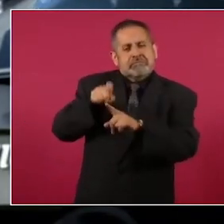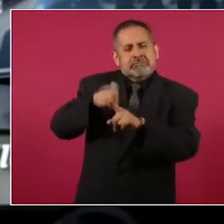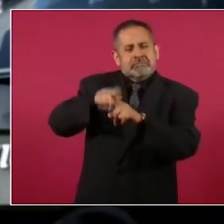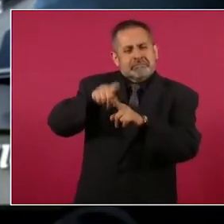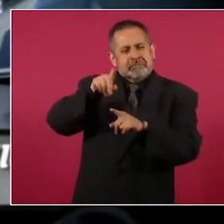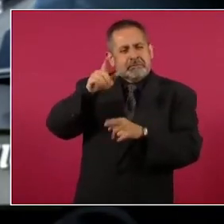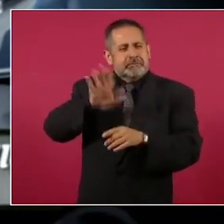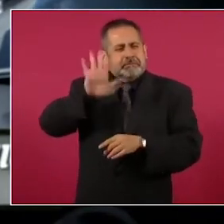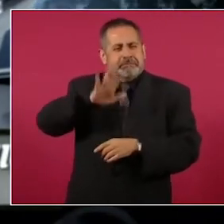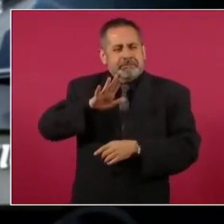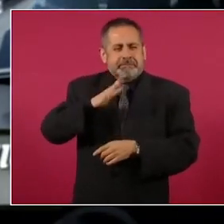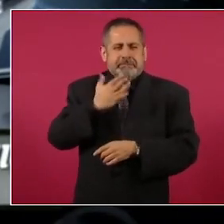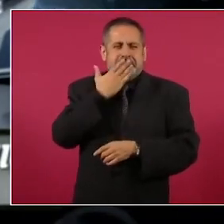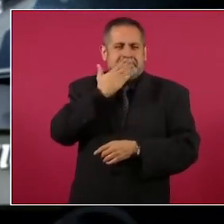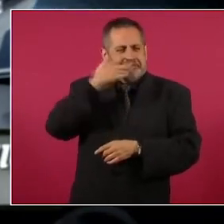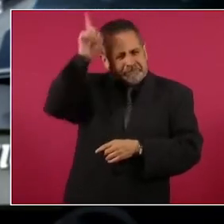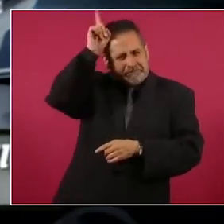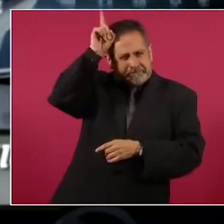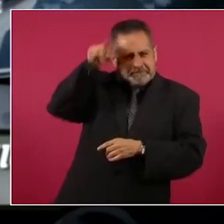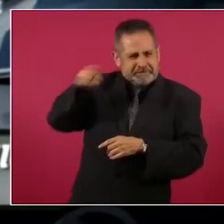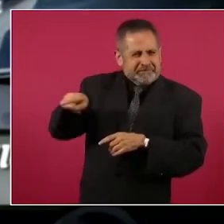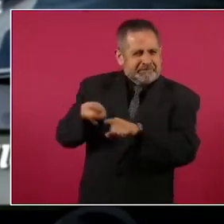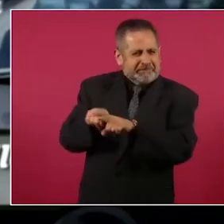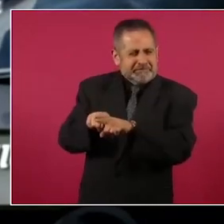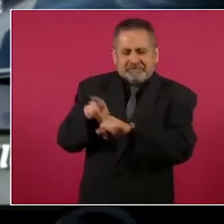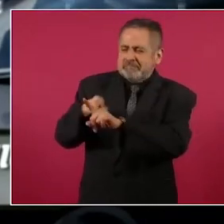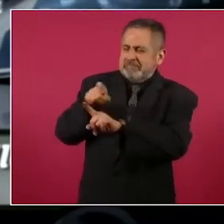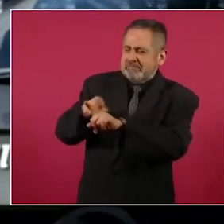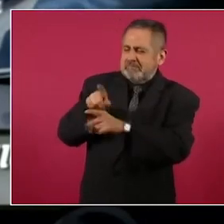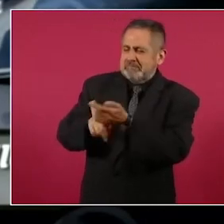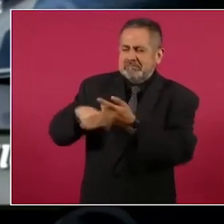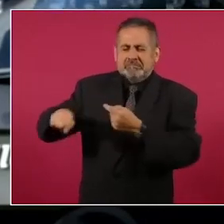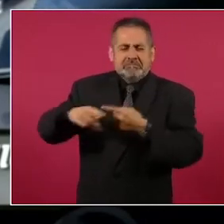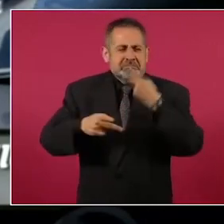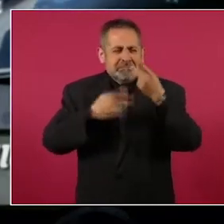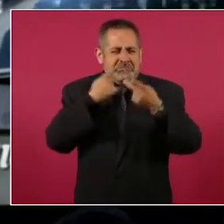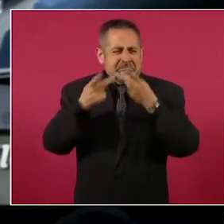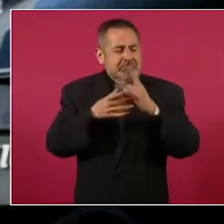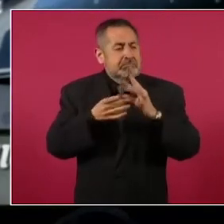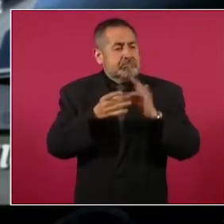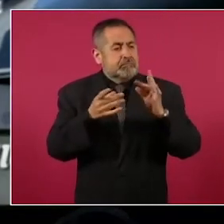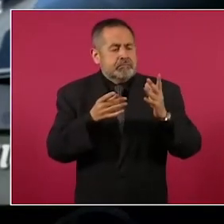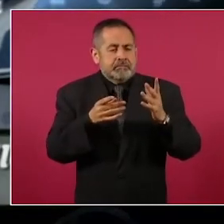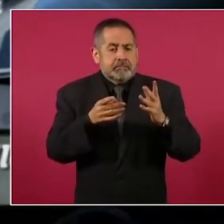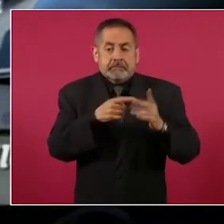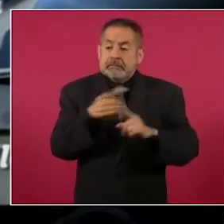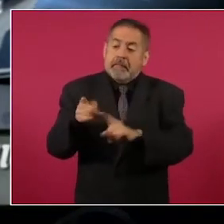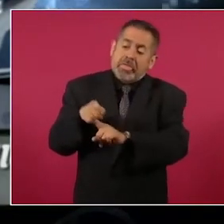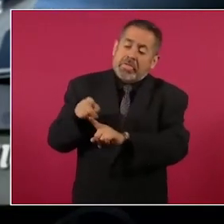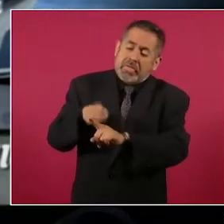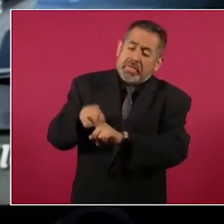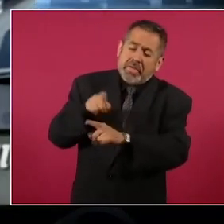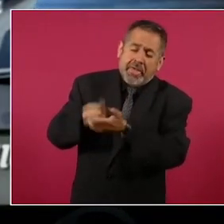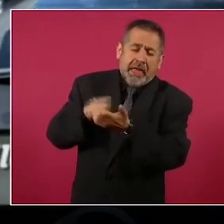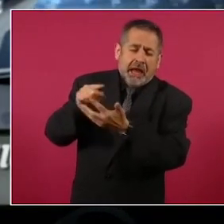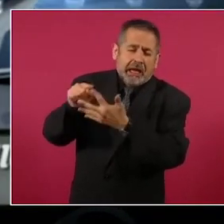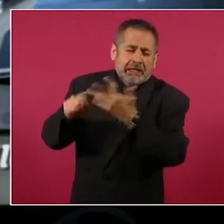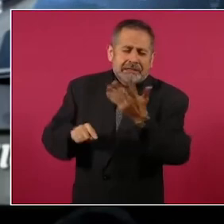tengo Guanajuato. Yo decir a ti, o diputados para nosotros, o yo no permitir tus elecciones.